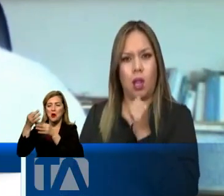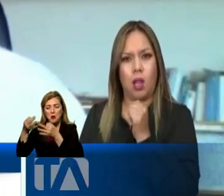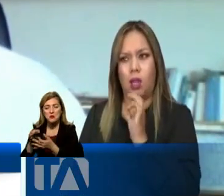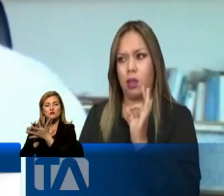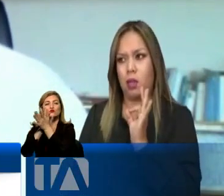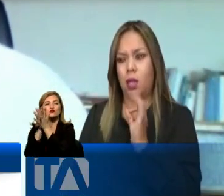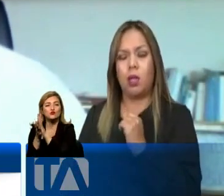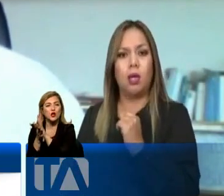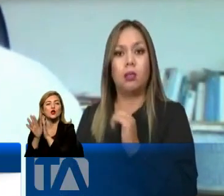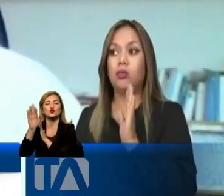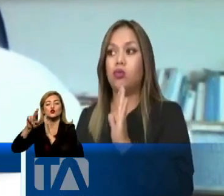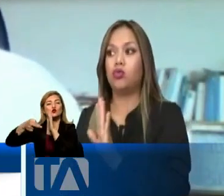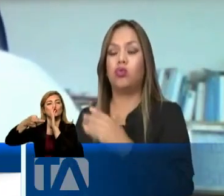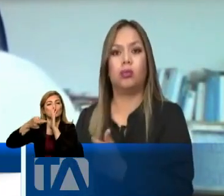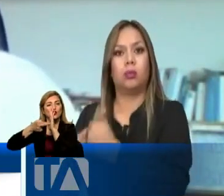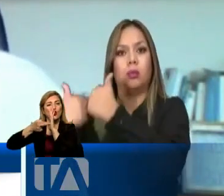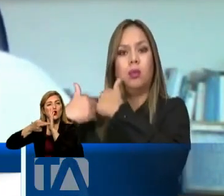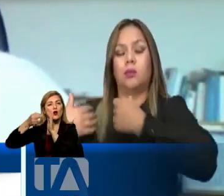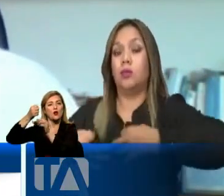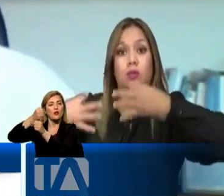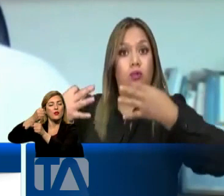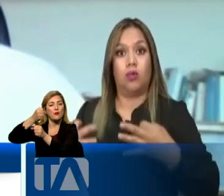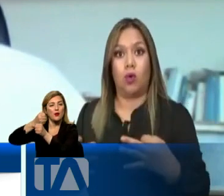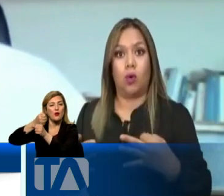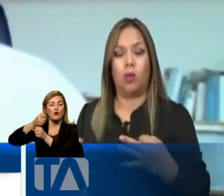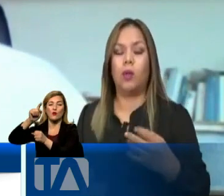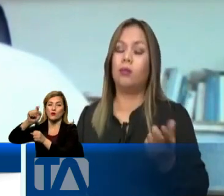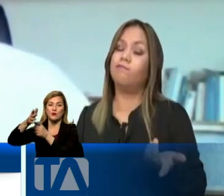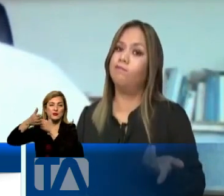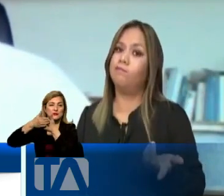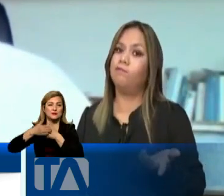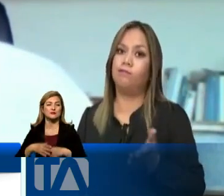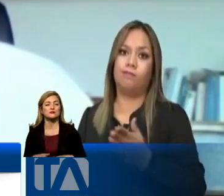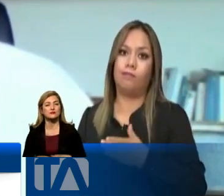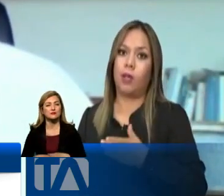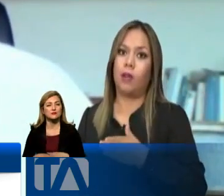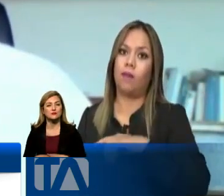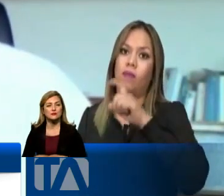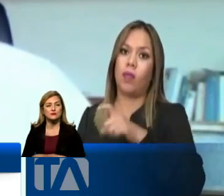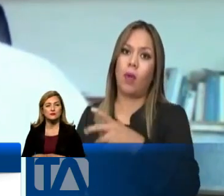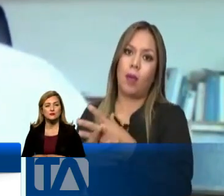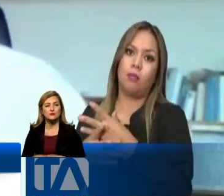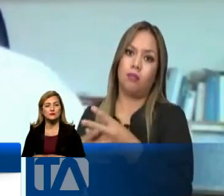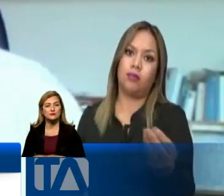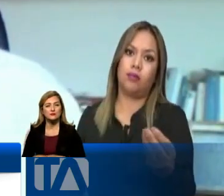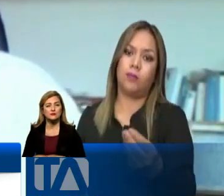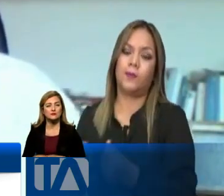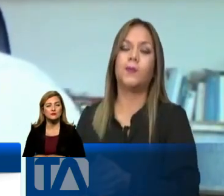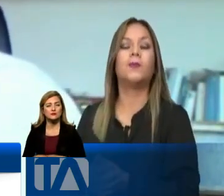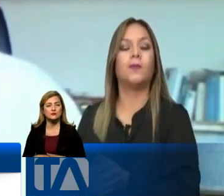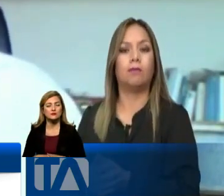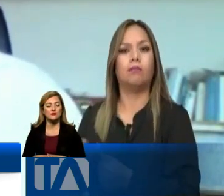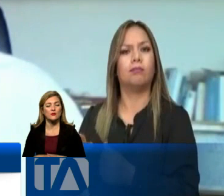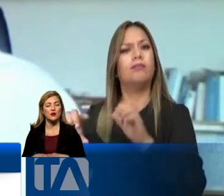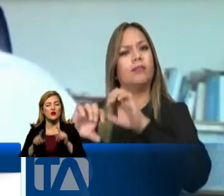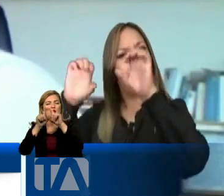cumpliendo con su rol o el rol por el que fueron creadas, deberían ser liquidadas. Porque son empresas que lo único